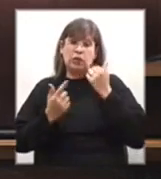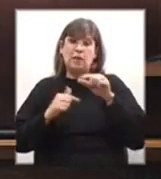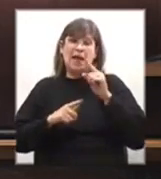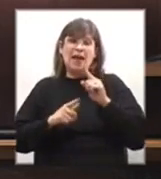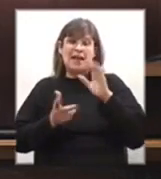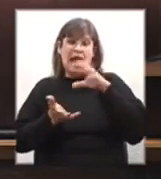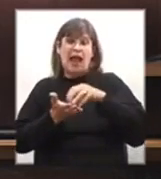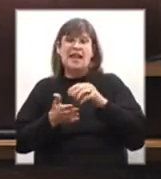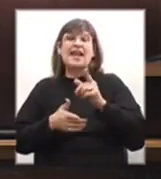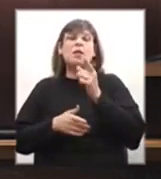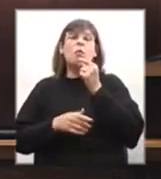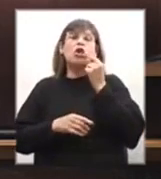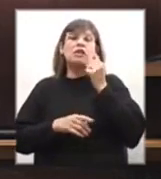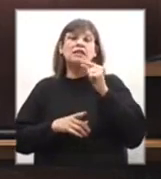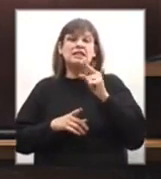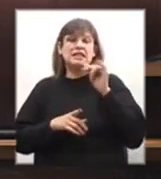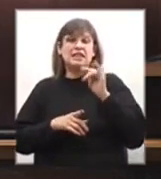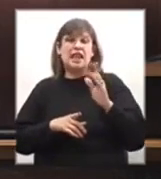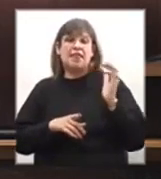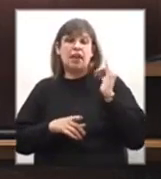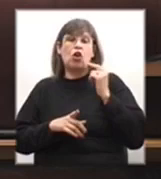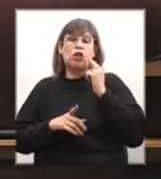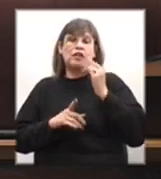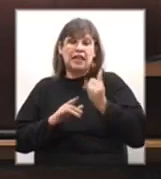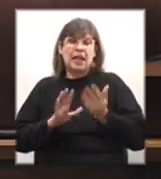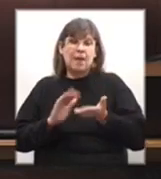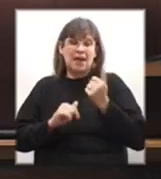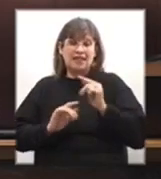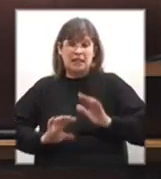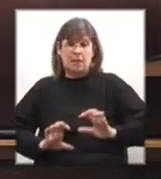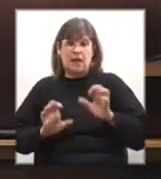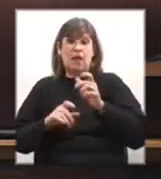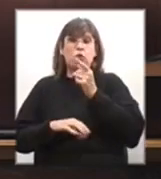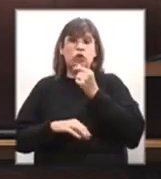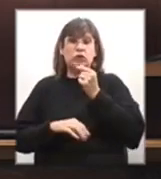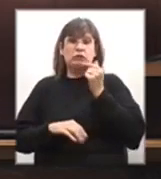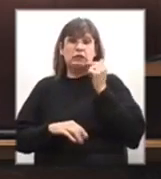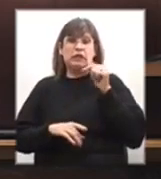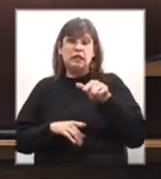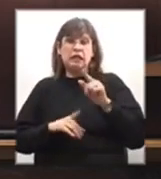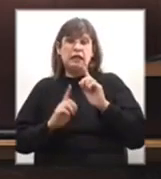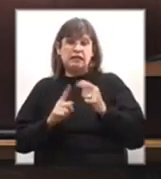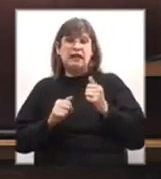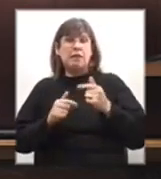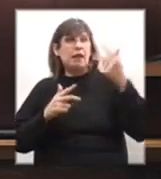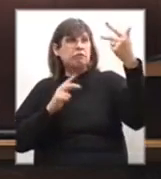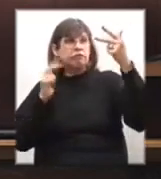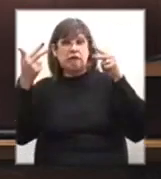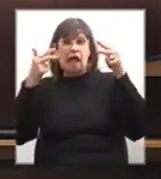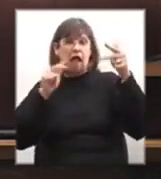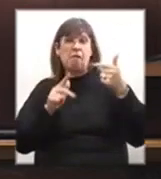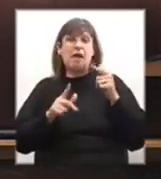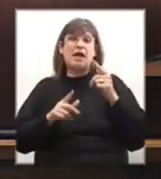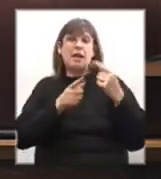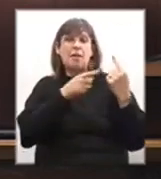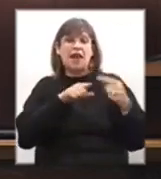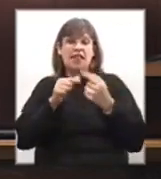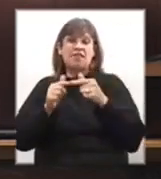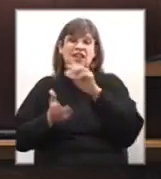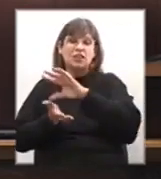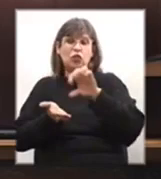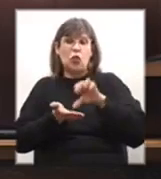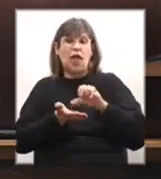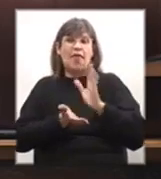Jefatura de Policía de Colonia cuente con más personal, lo mismo que cámaras de seguridad para diferentes ciudades del